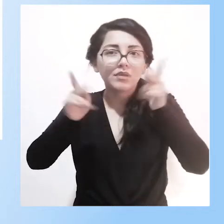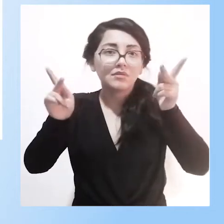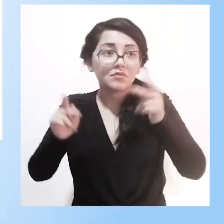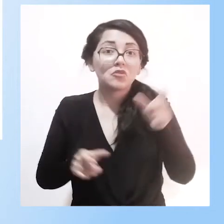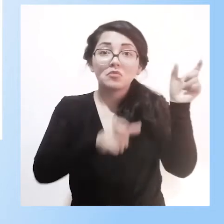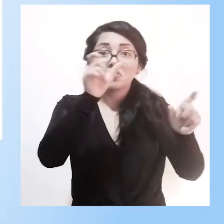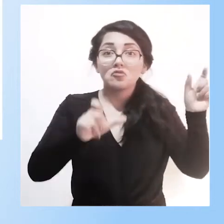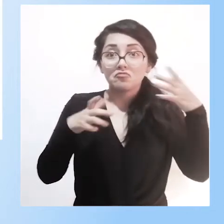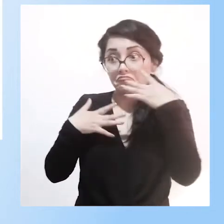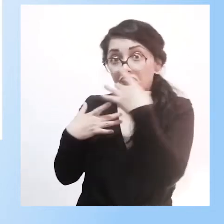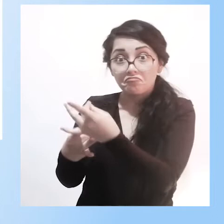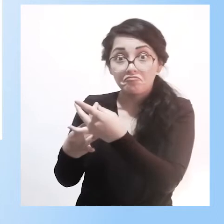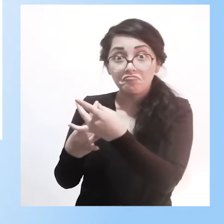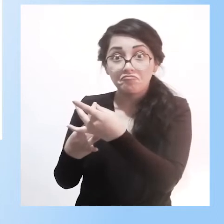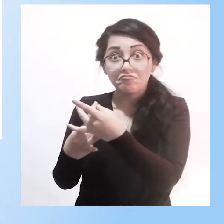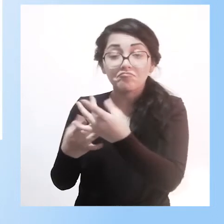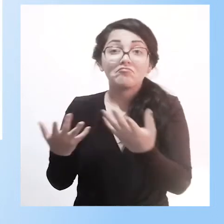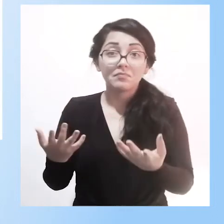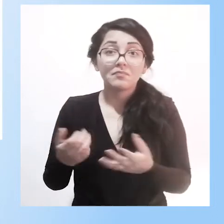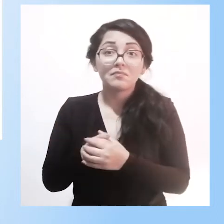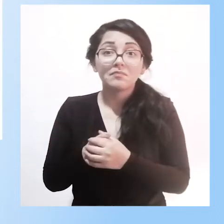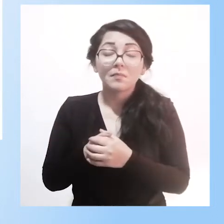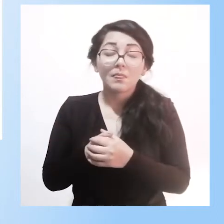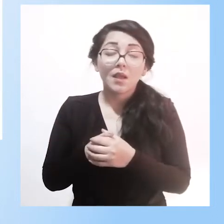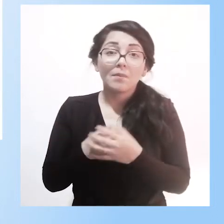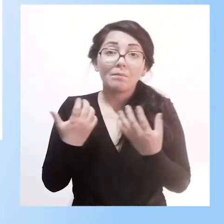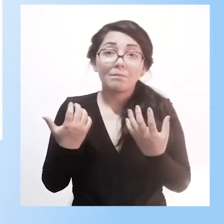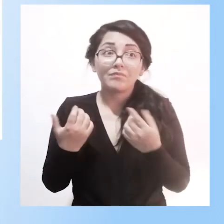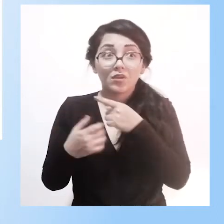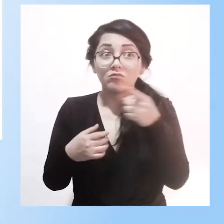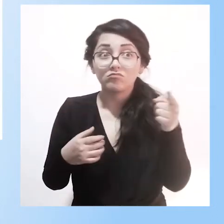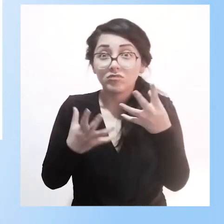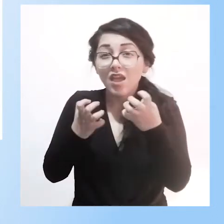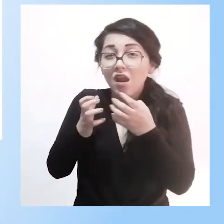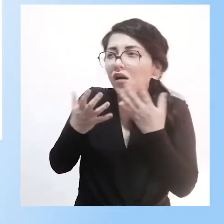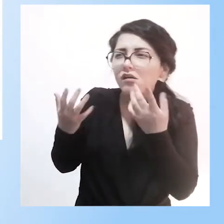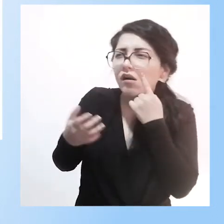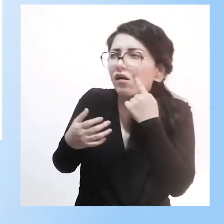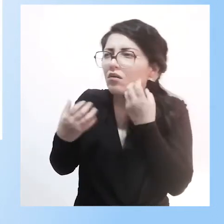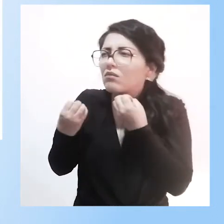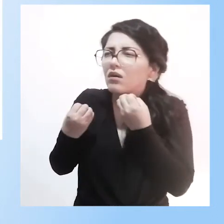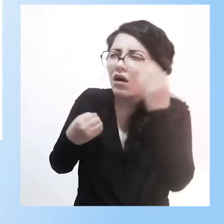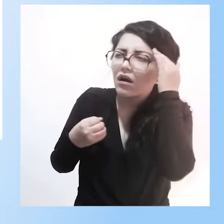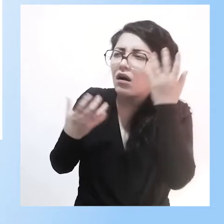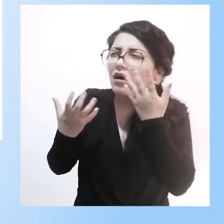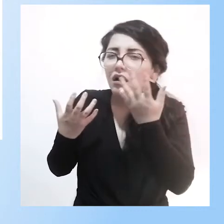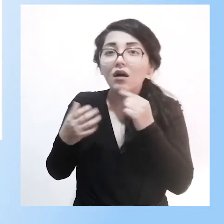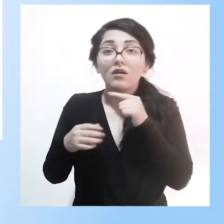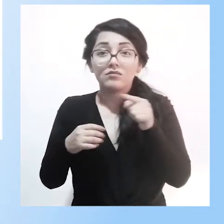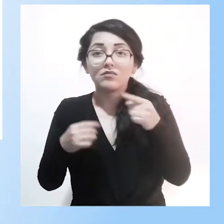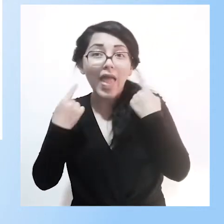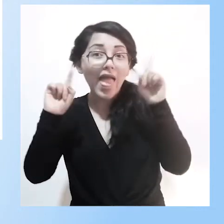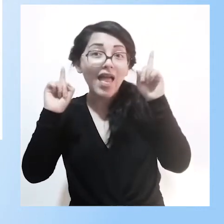interesadas en tener los pormenores de los éxitos y las dificultades